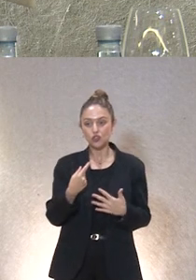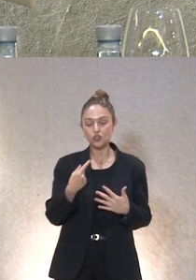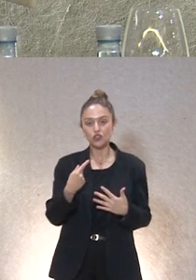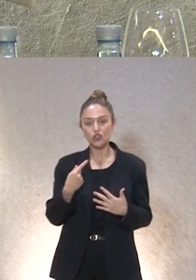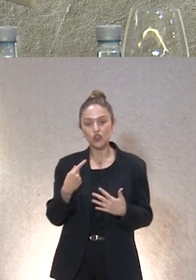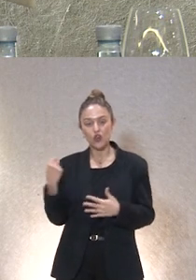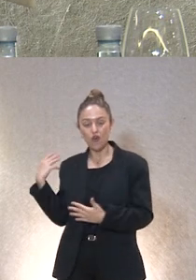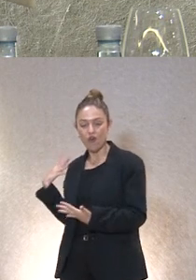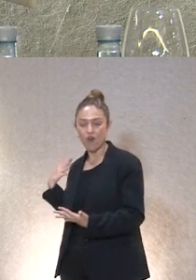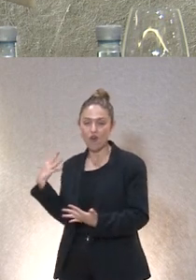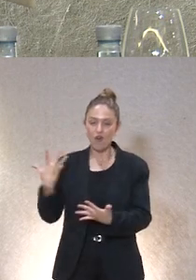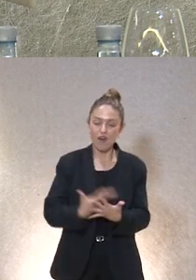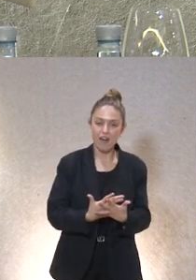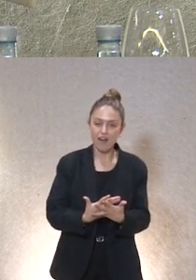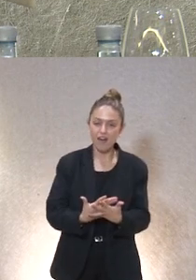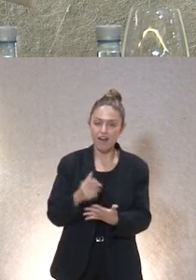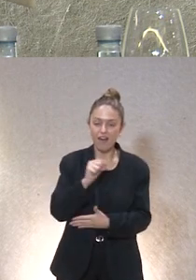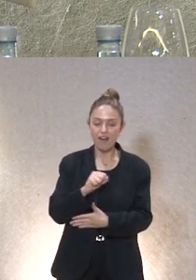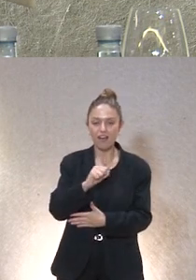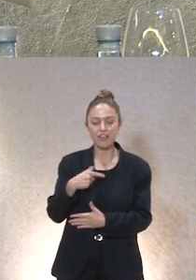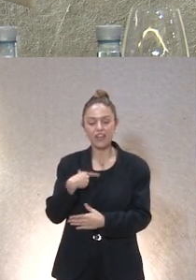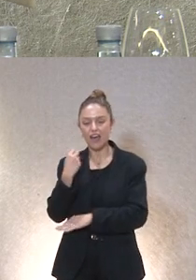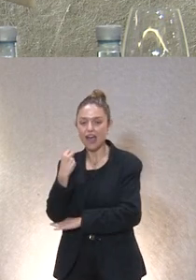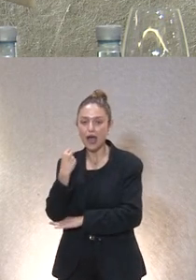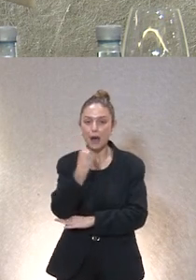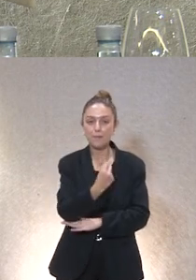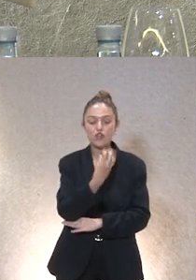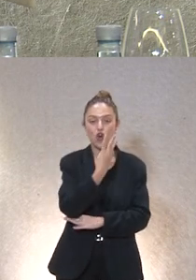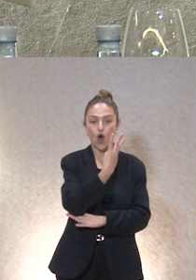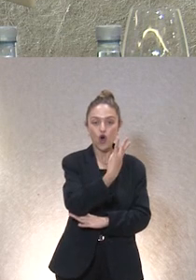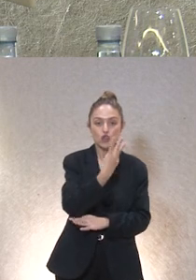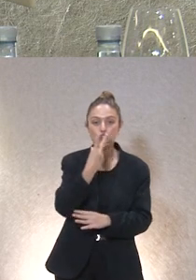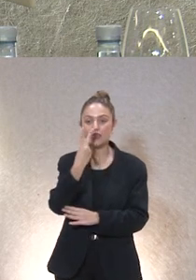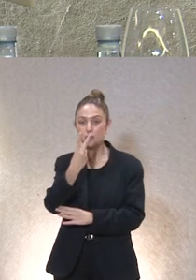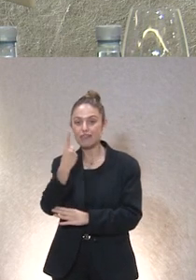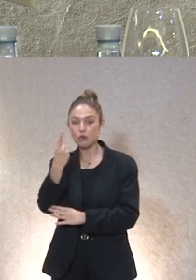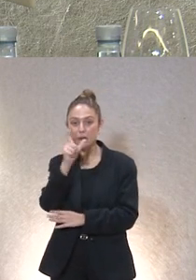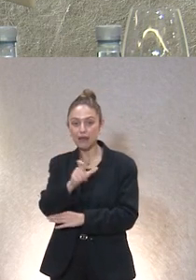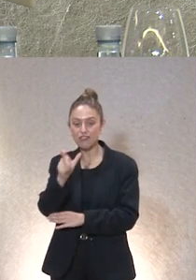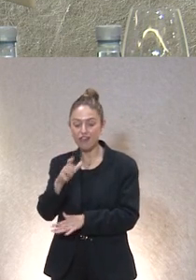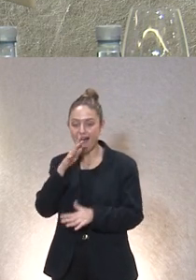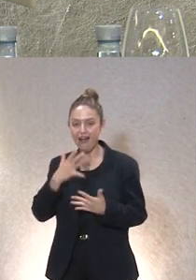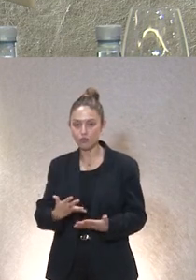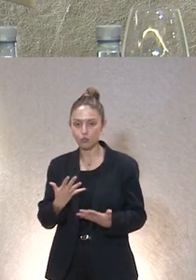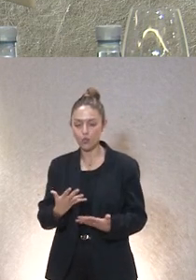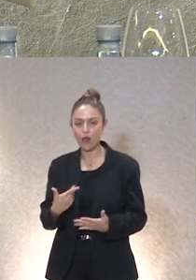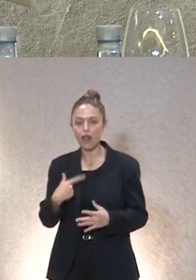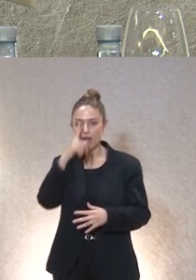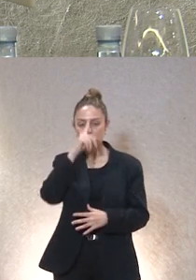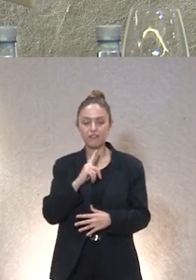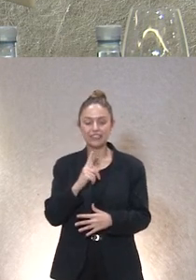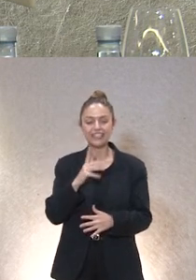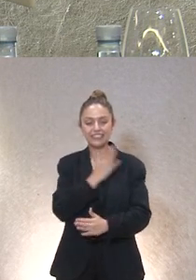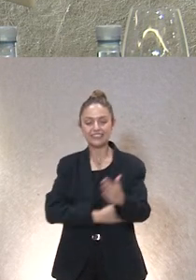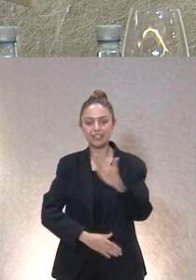en este tema y estamos dando apoyo a 821 personas en este momento perfiles discapacidad